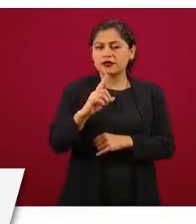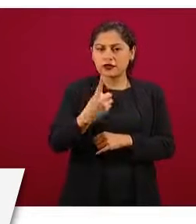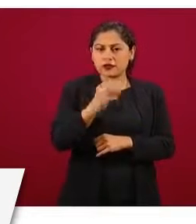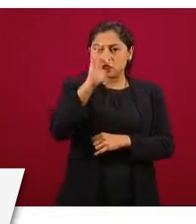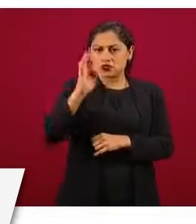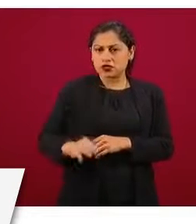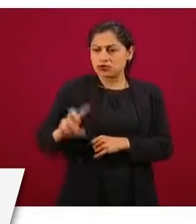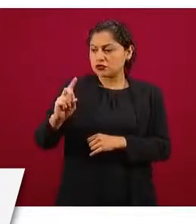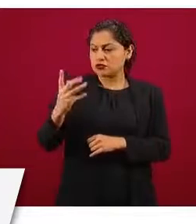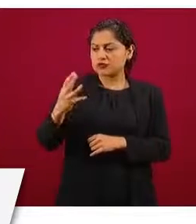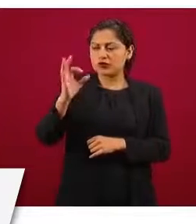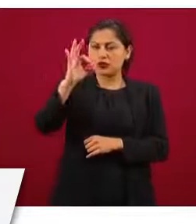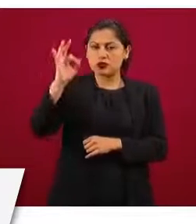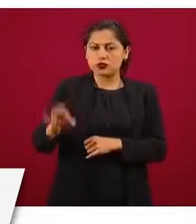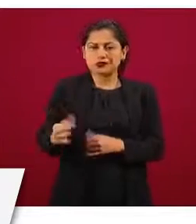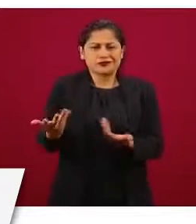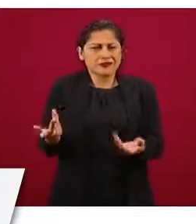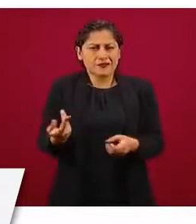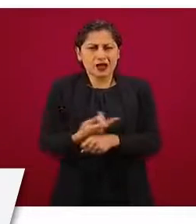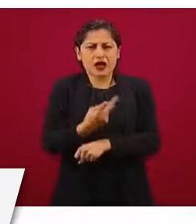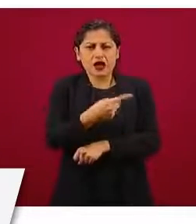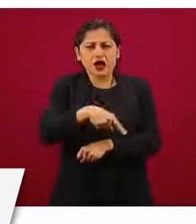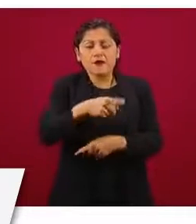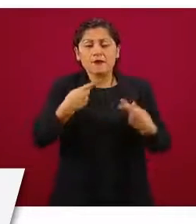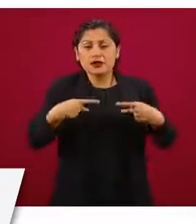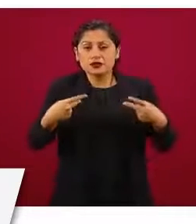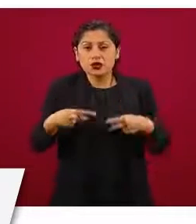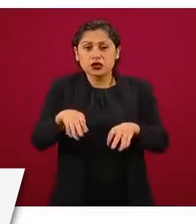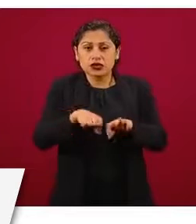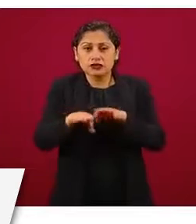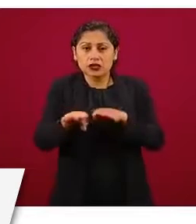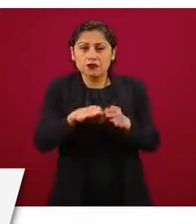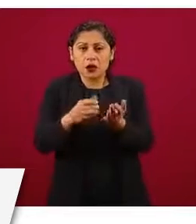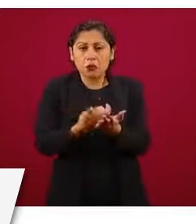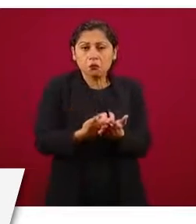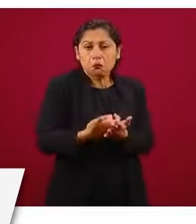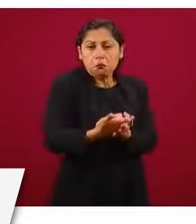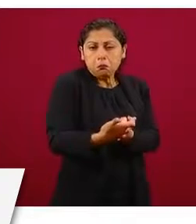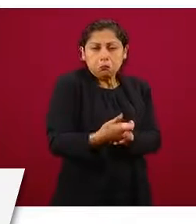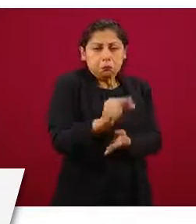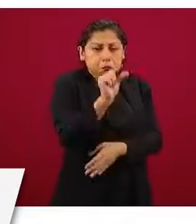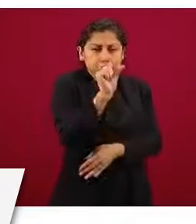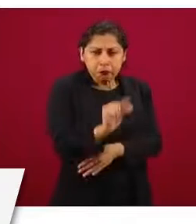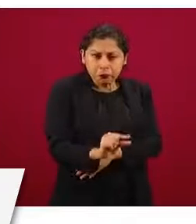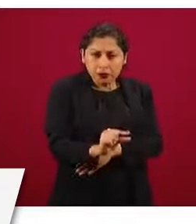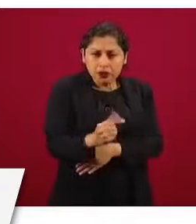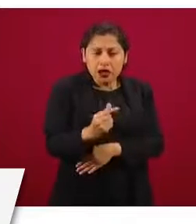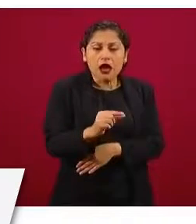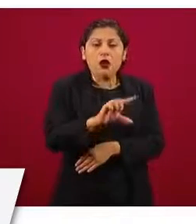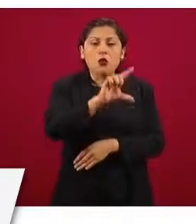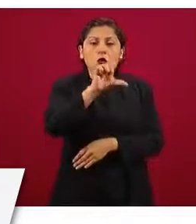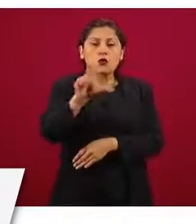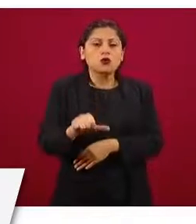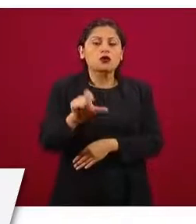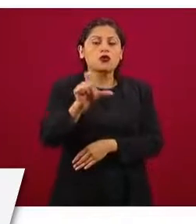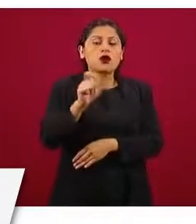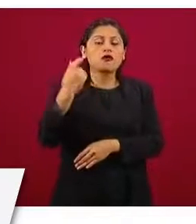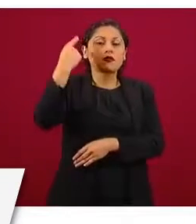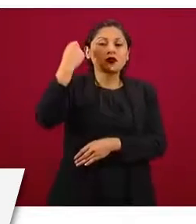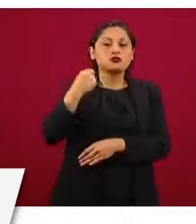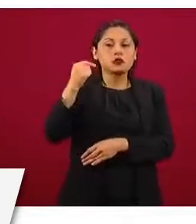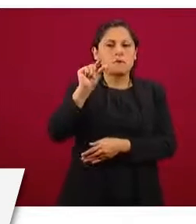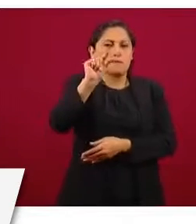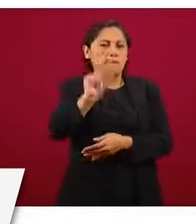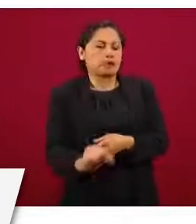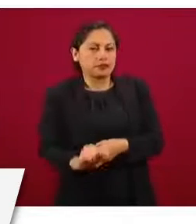ciento, es decir, estos trabajadores estaban recibiendo apenas un tercio de lo que estaban ganando al momento de retirarse. Con la